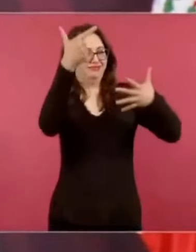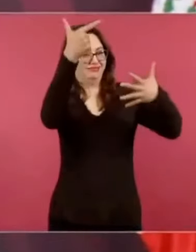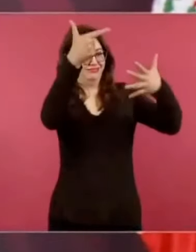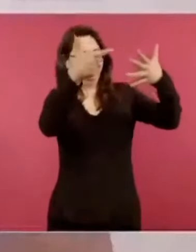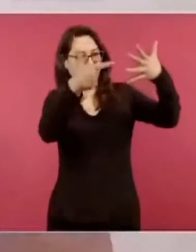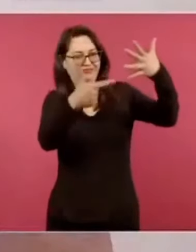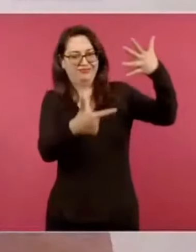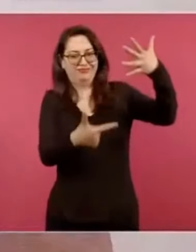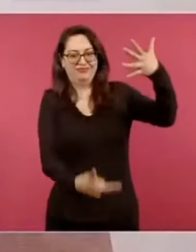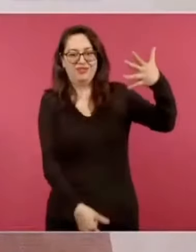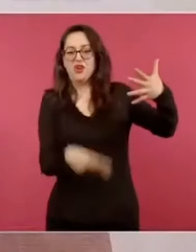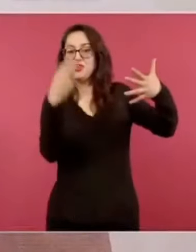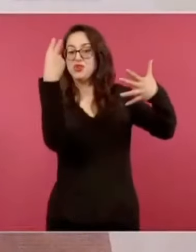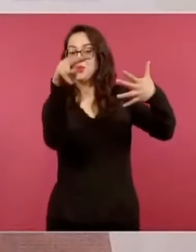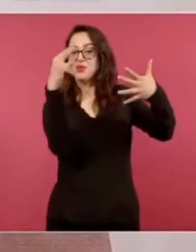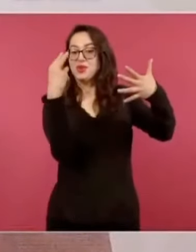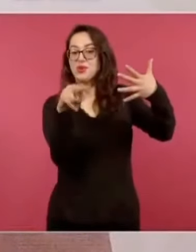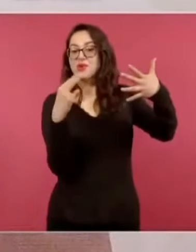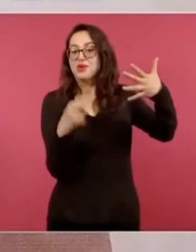famosos.